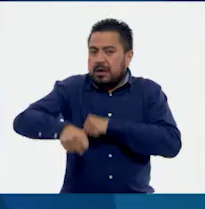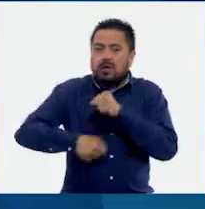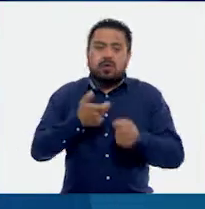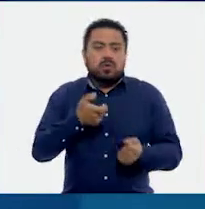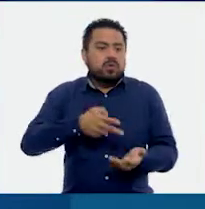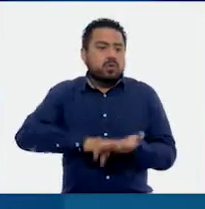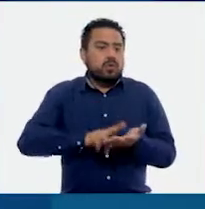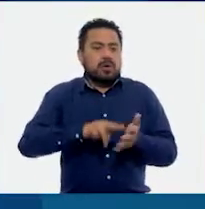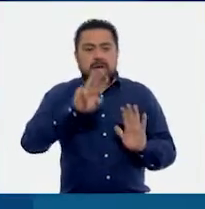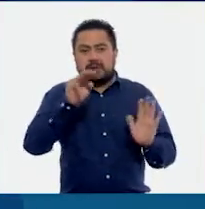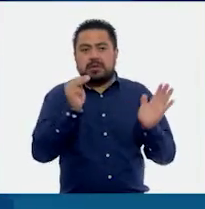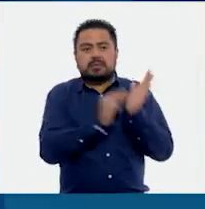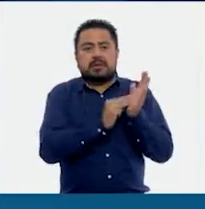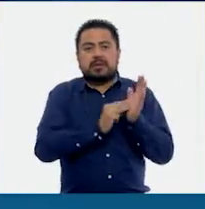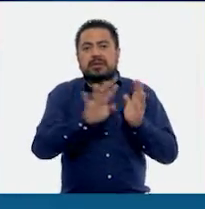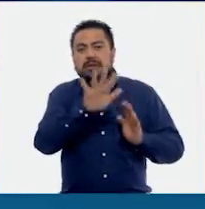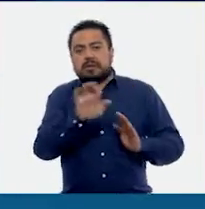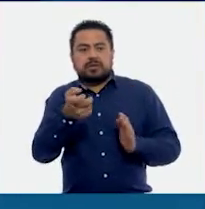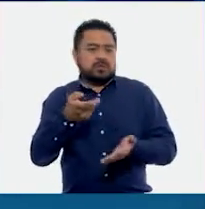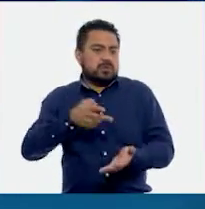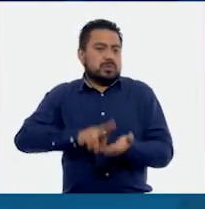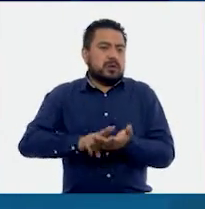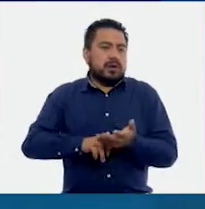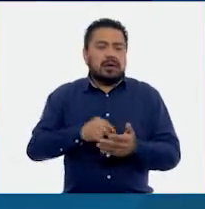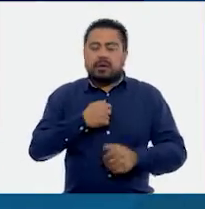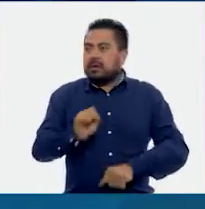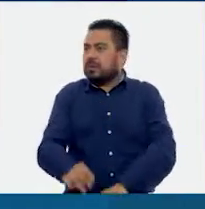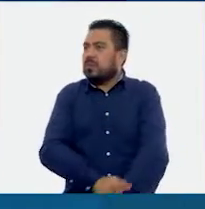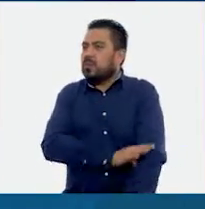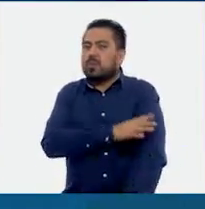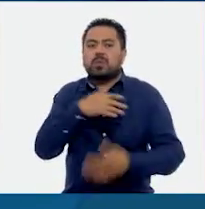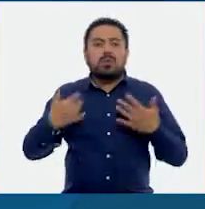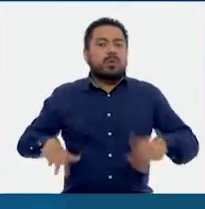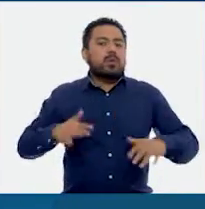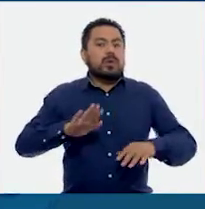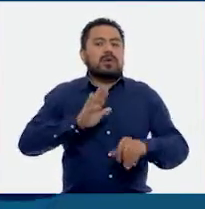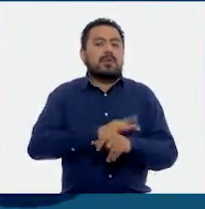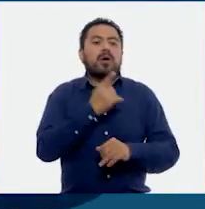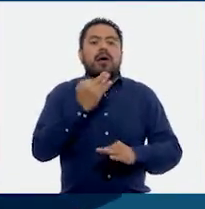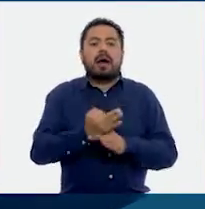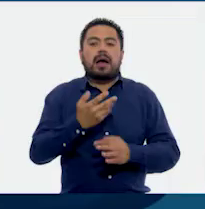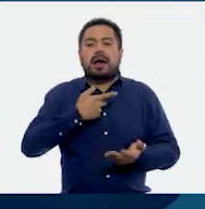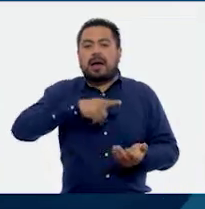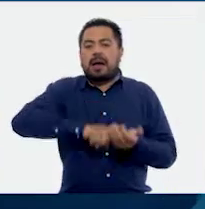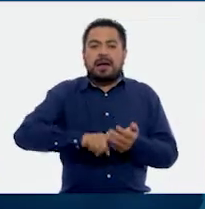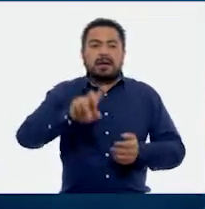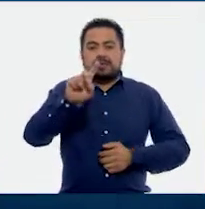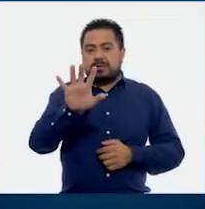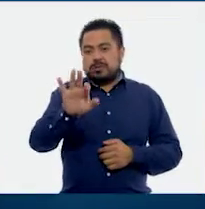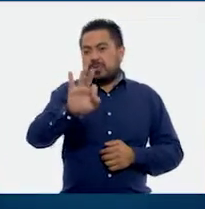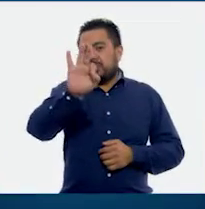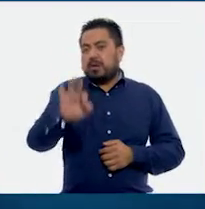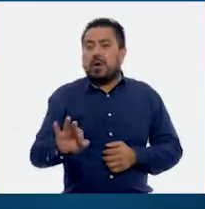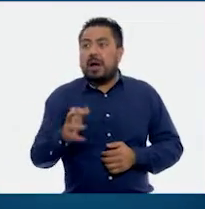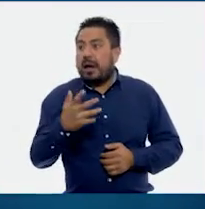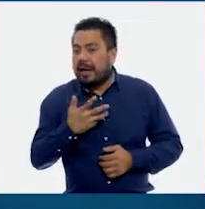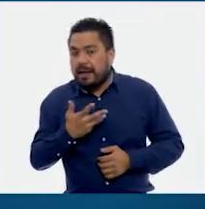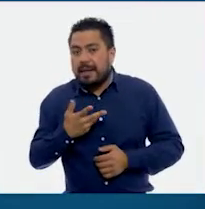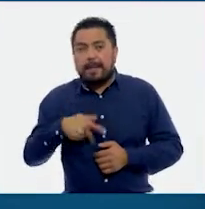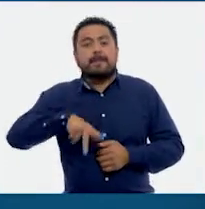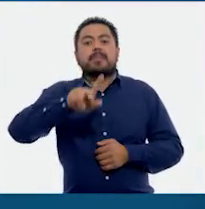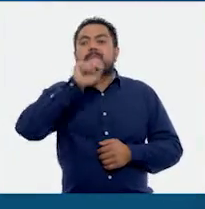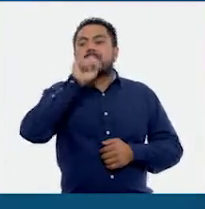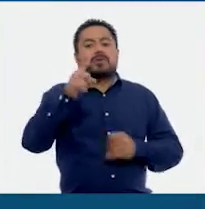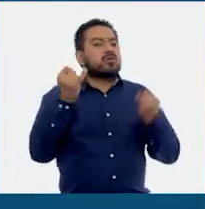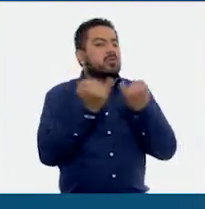costaba 3,500 pesos y me emocioné mucho porque tenía un descuento del 35%, pero que